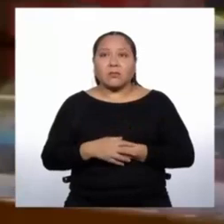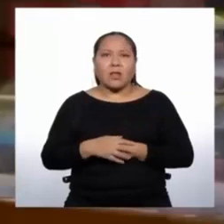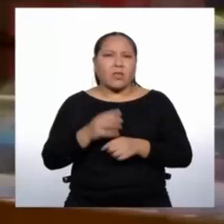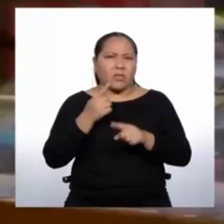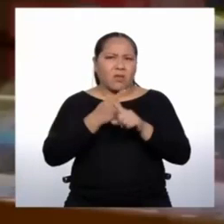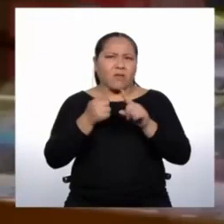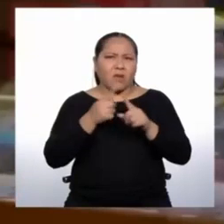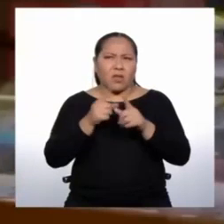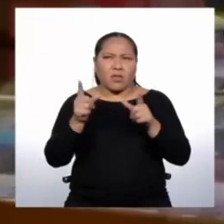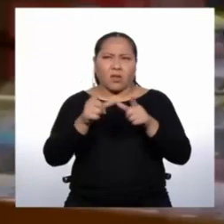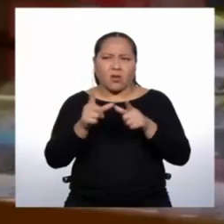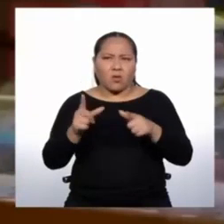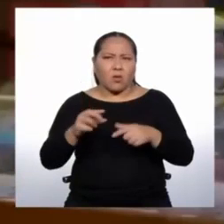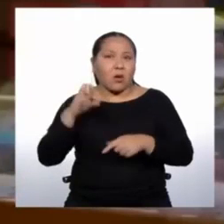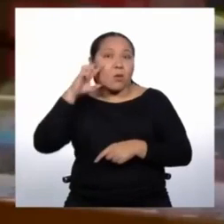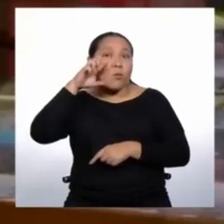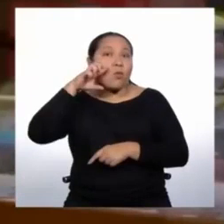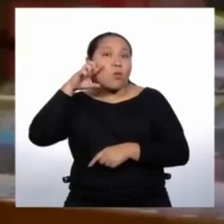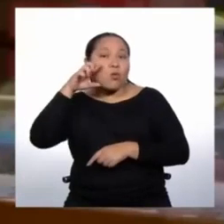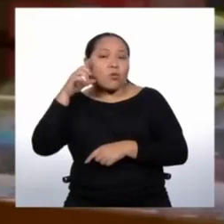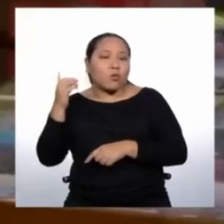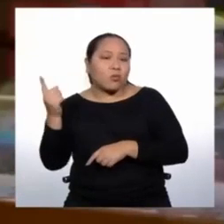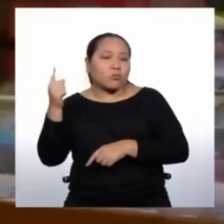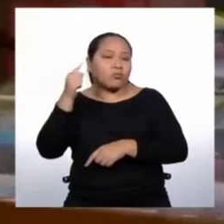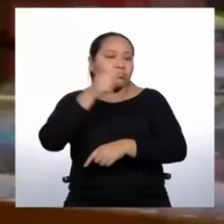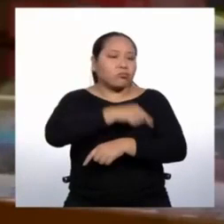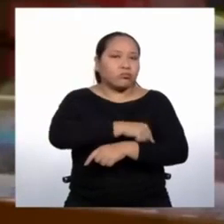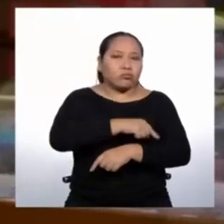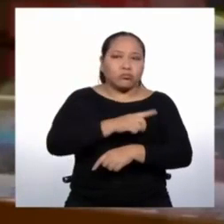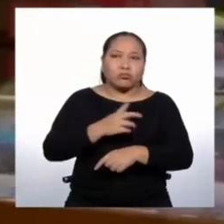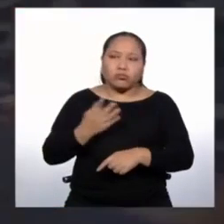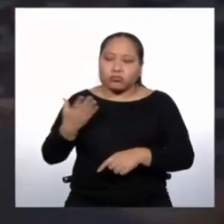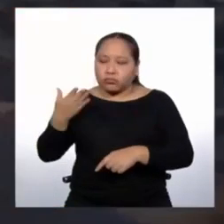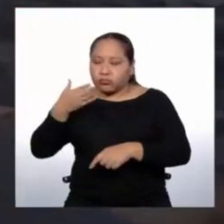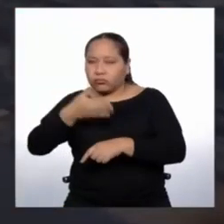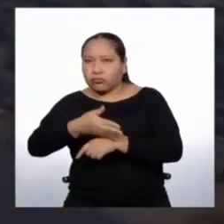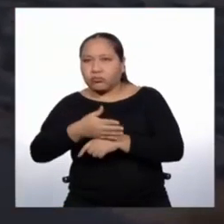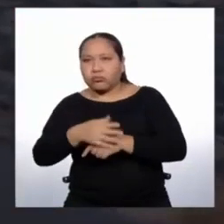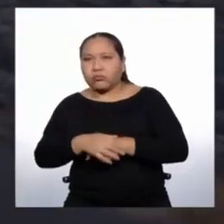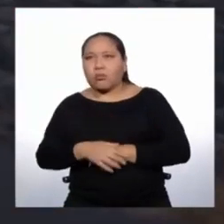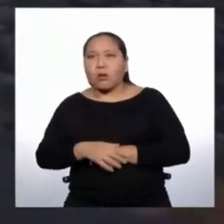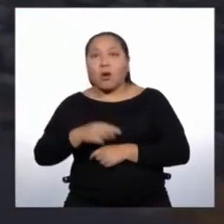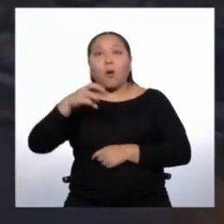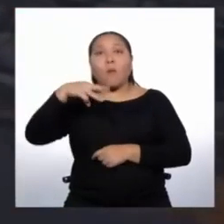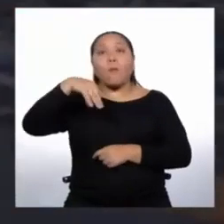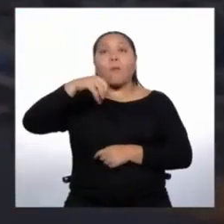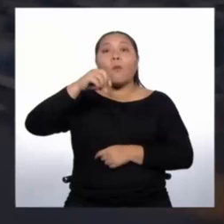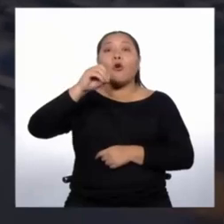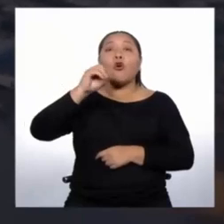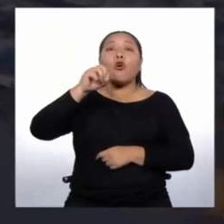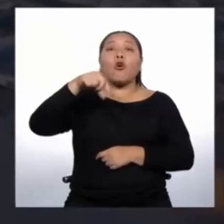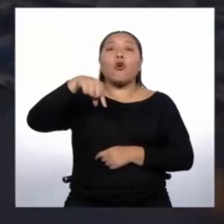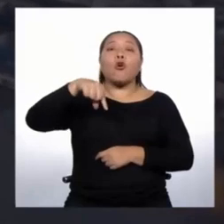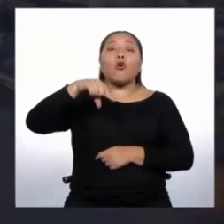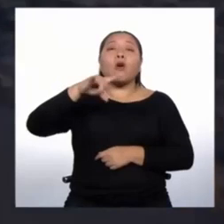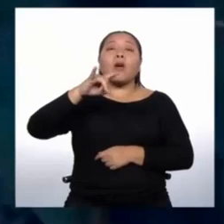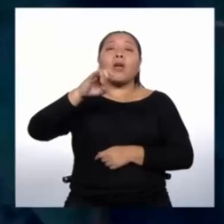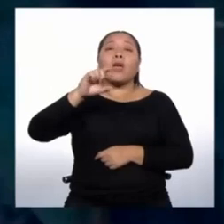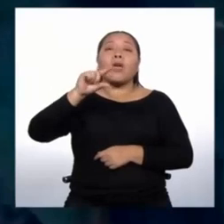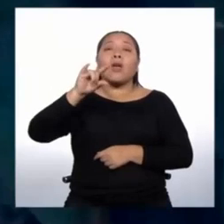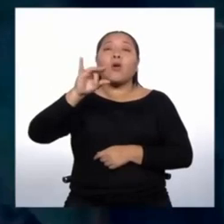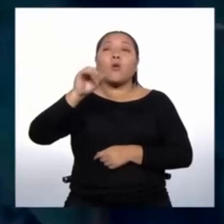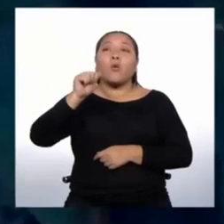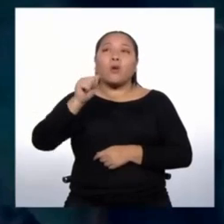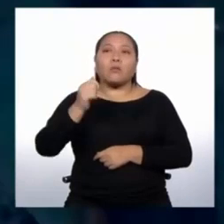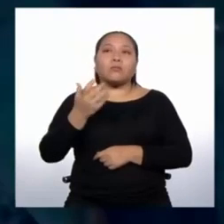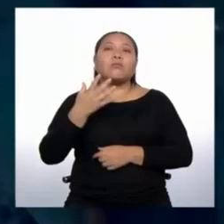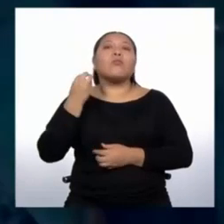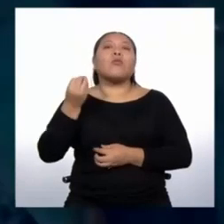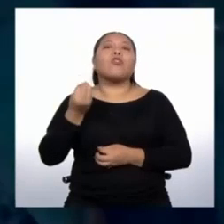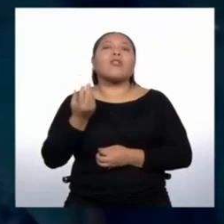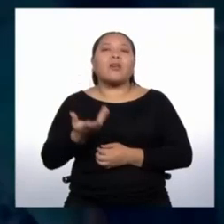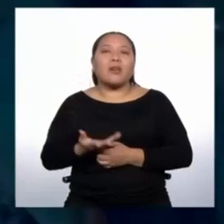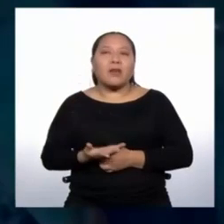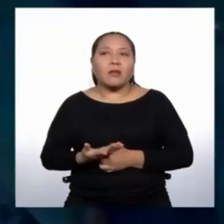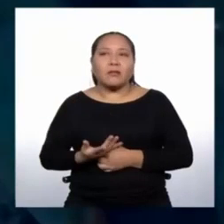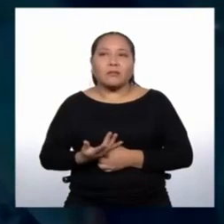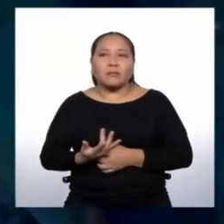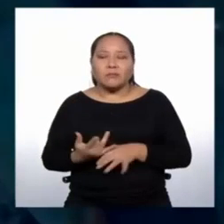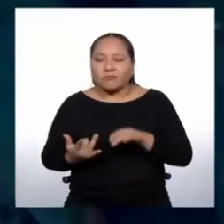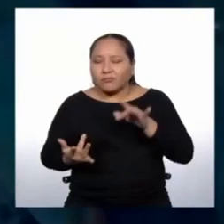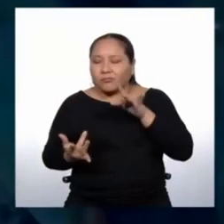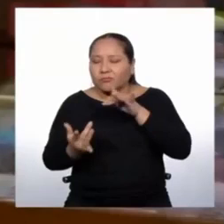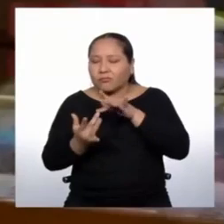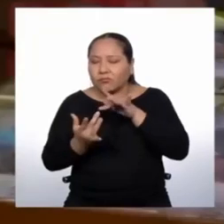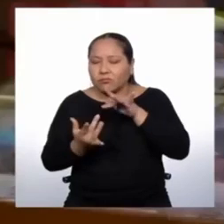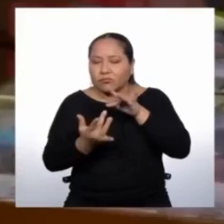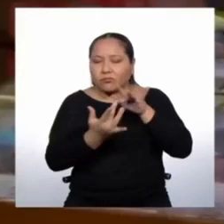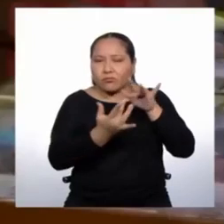provincias de Pulo, también algunas provincias de Moquegua, porque además hay que conectar, en